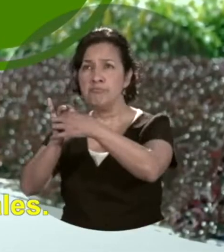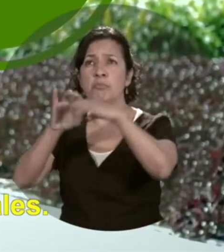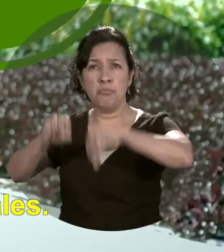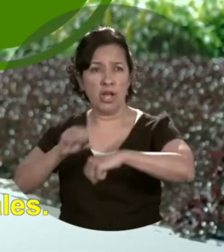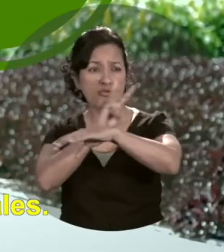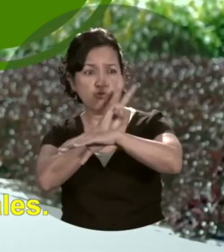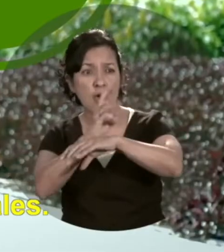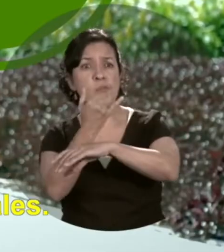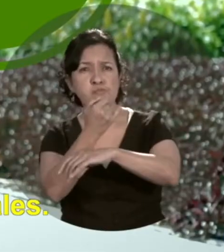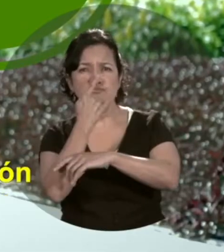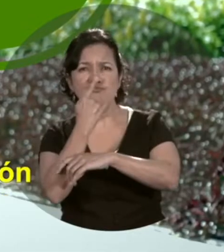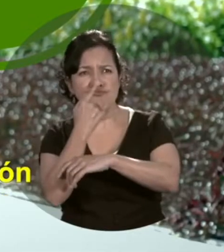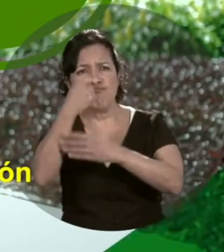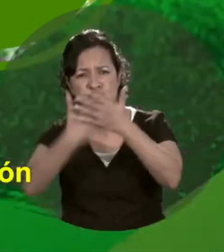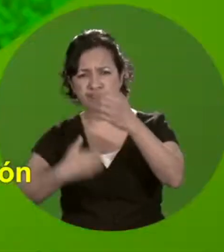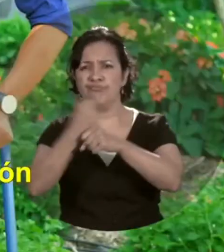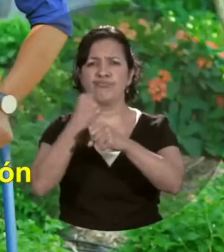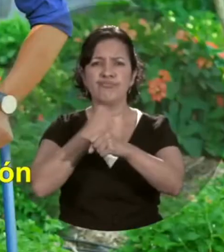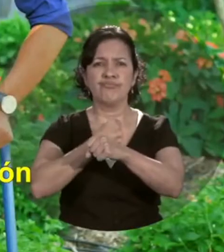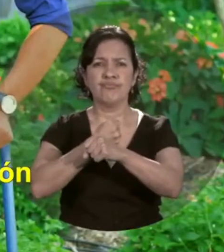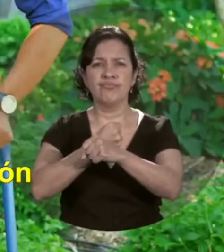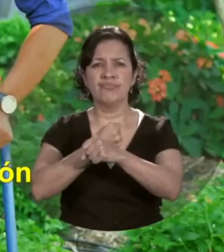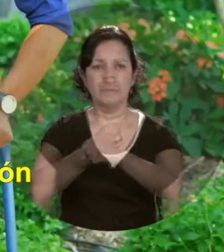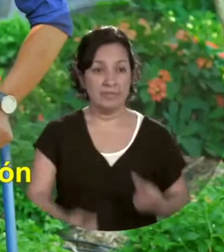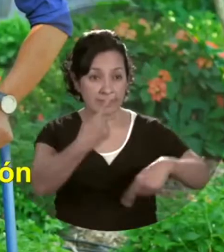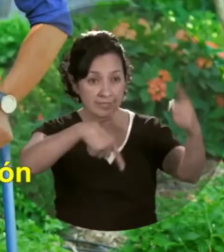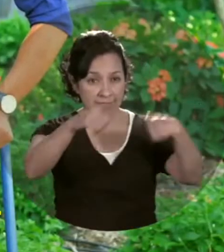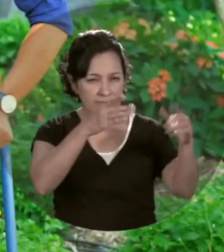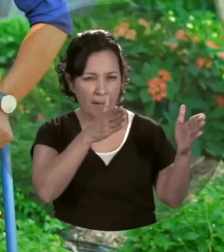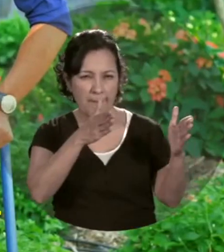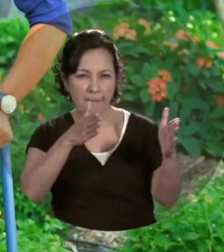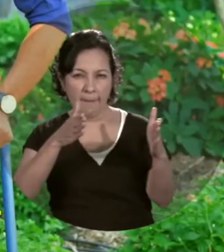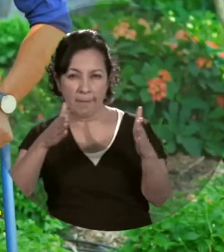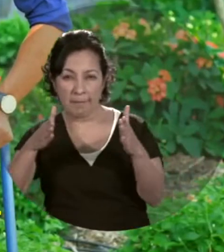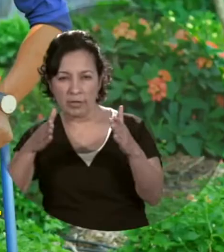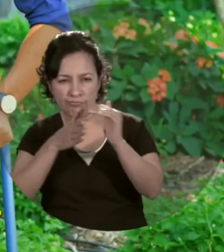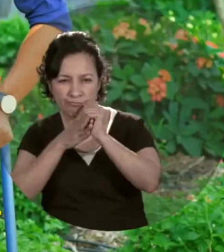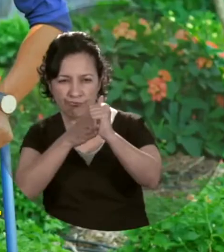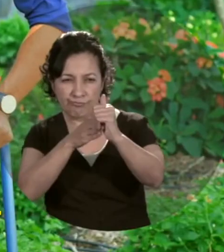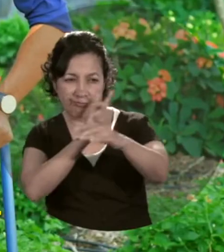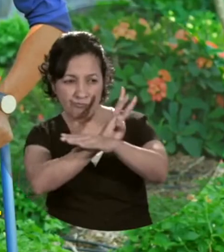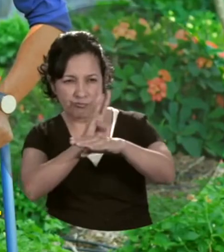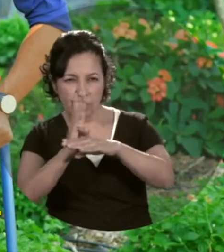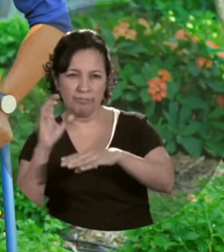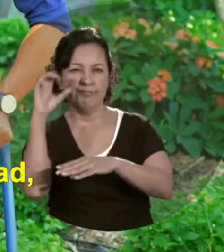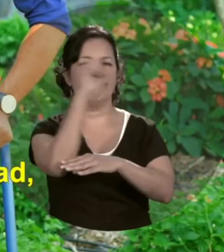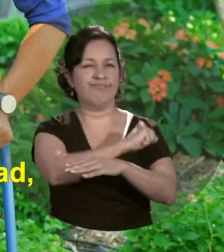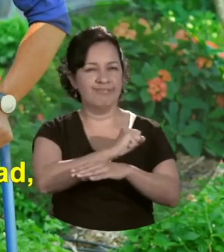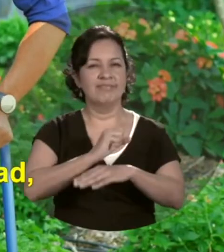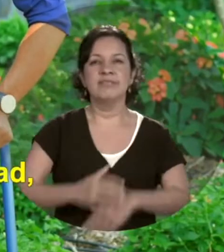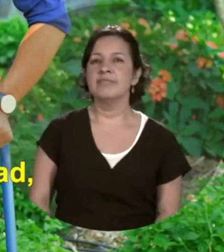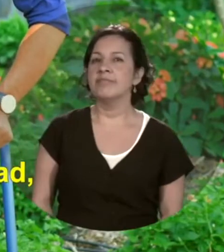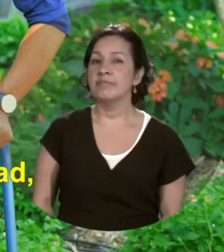en las páginas web de nuestras filiales nacionales esperamos que esta información sea valiosa para ti y facilite tu postulación en nuestro portal de